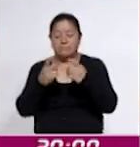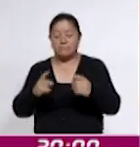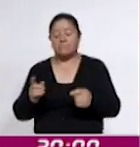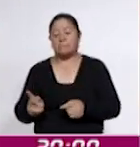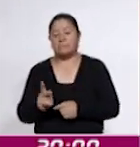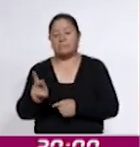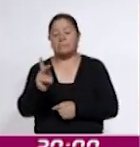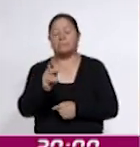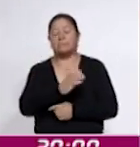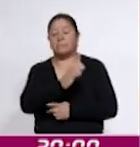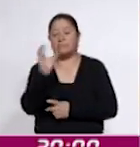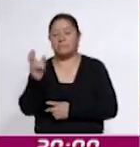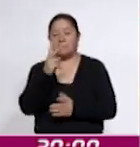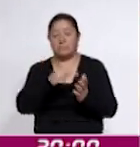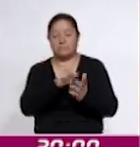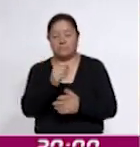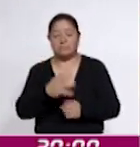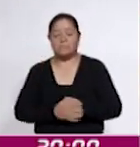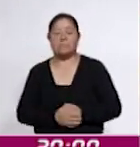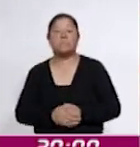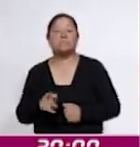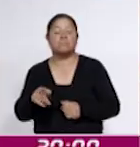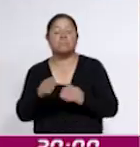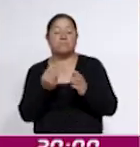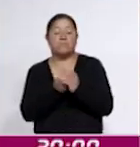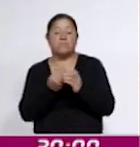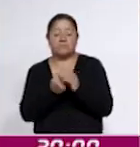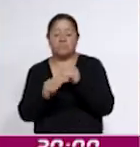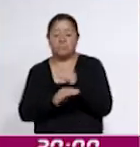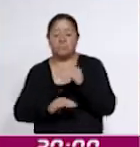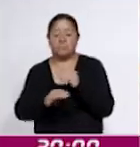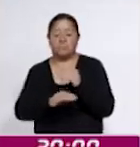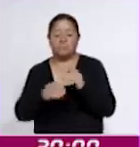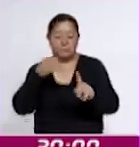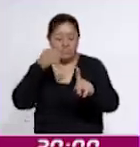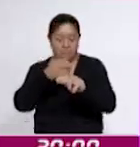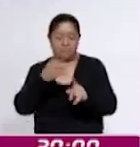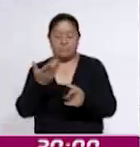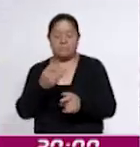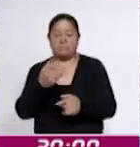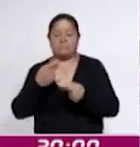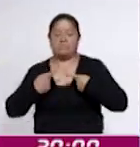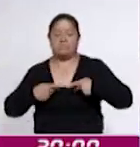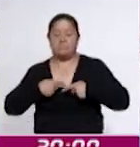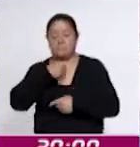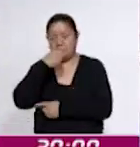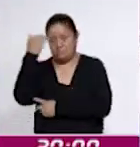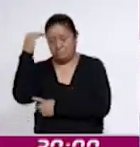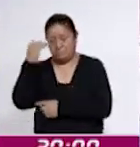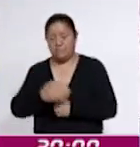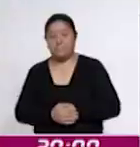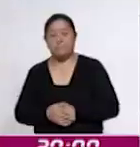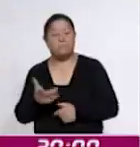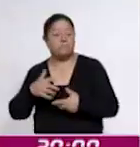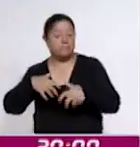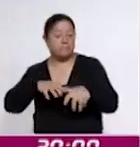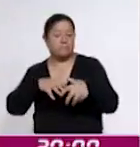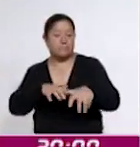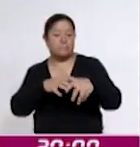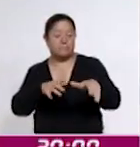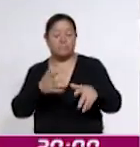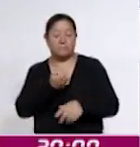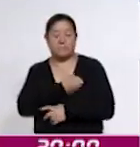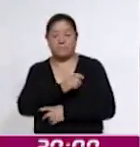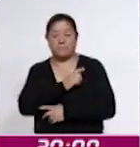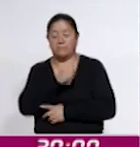Se lleva a cabo el taller Uso Básico del Internet dirigido a la población de la tercera edad. Se efectúa la caminata por la salud de nuestros jubilados y